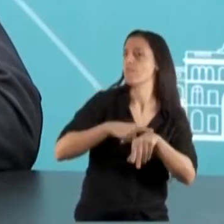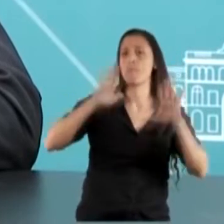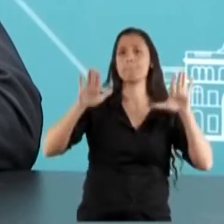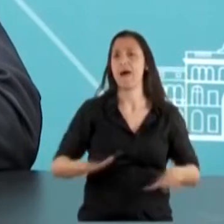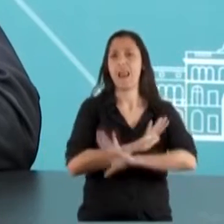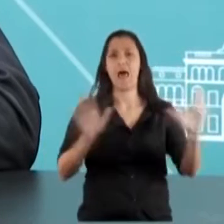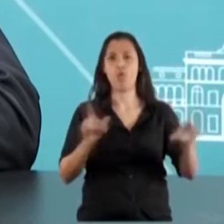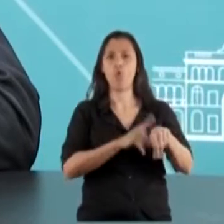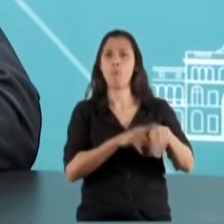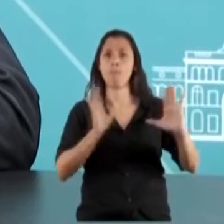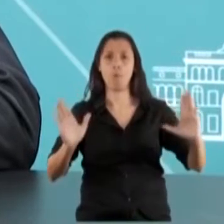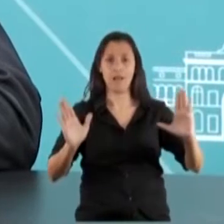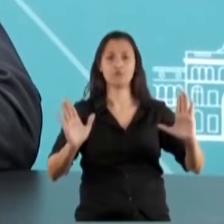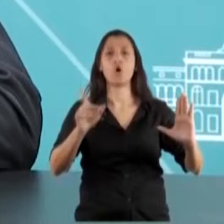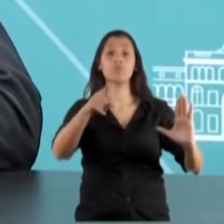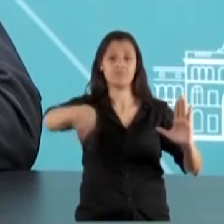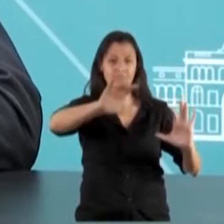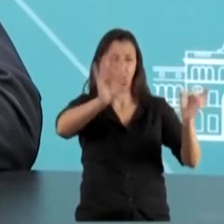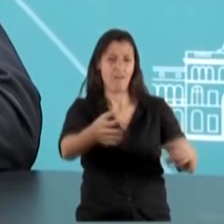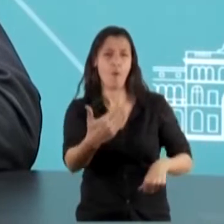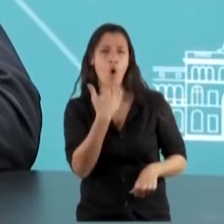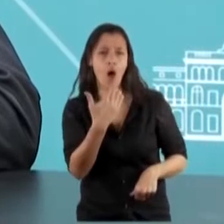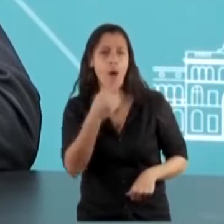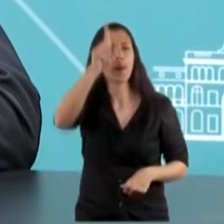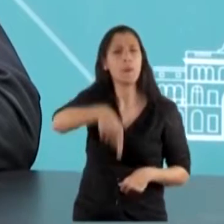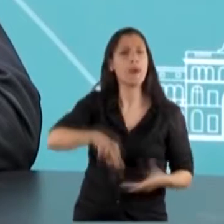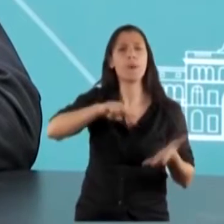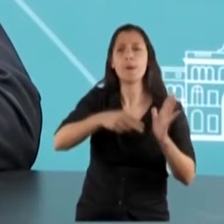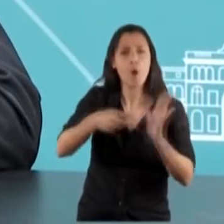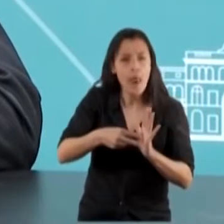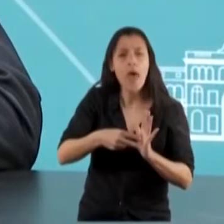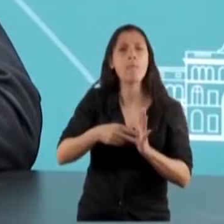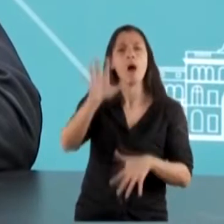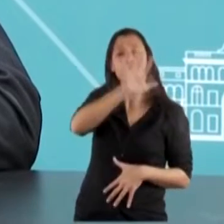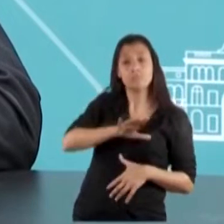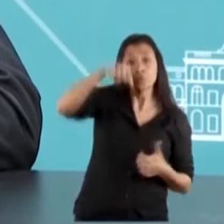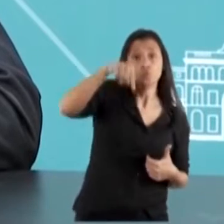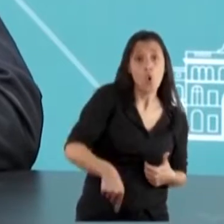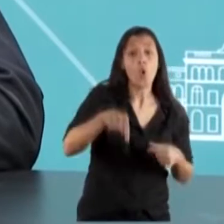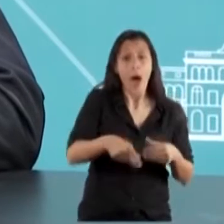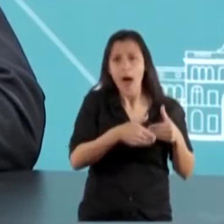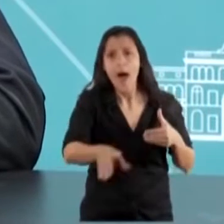detenida. En abril ya sabemos que se desata el conflicto del Atlántico Sur. De ahí en adelante,